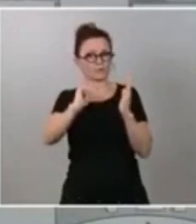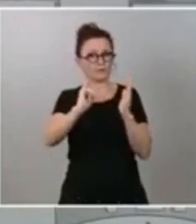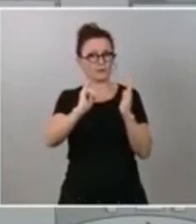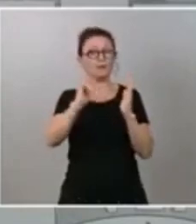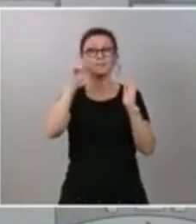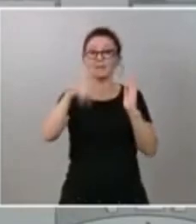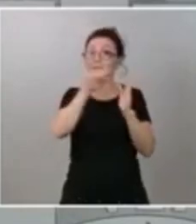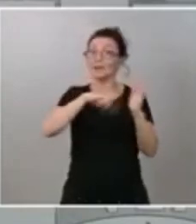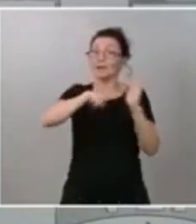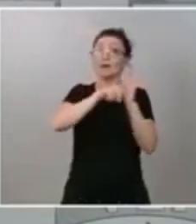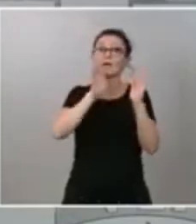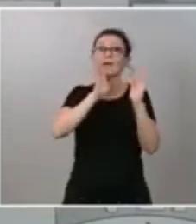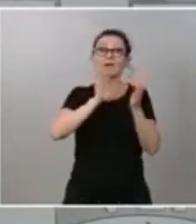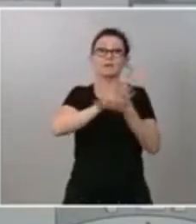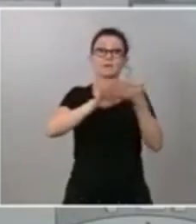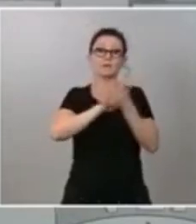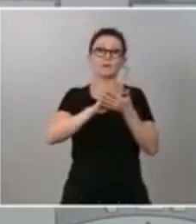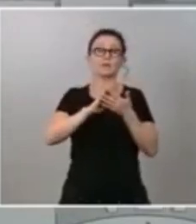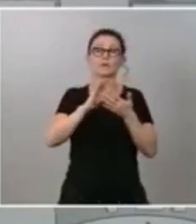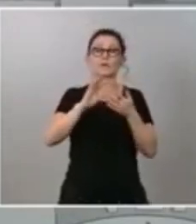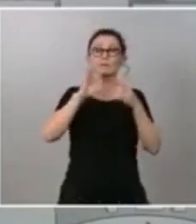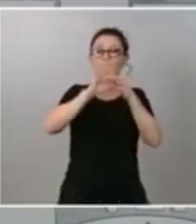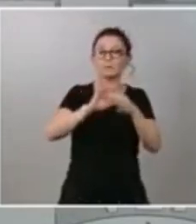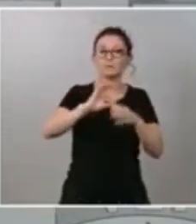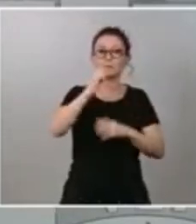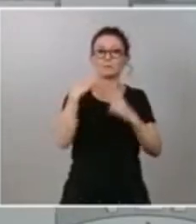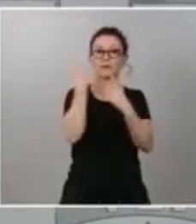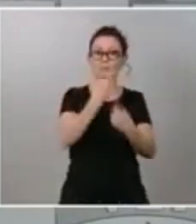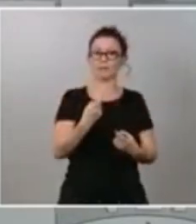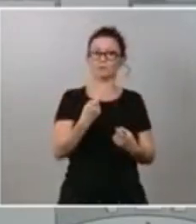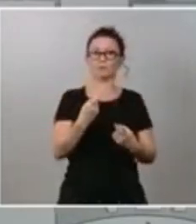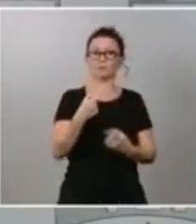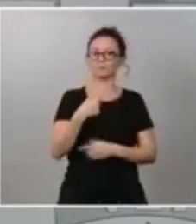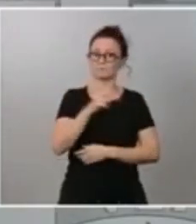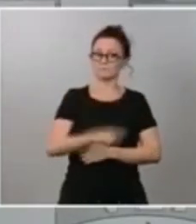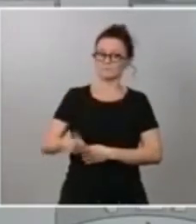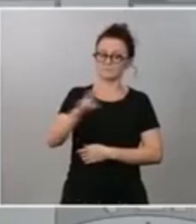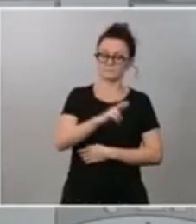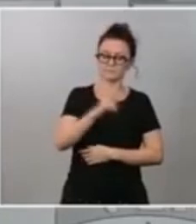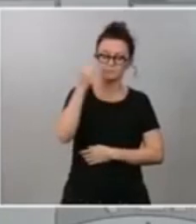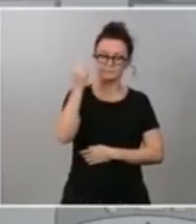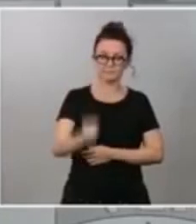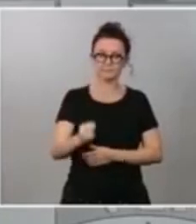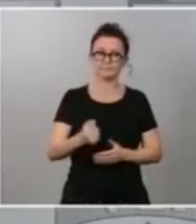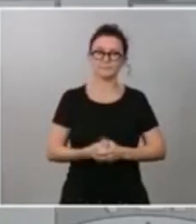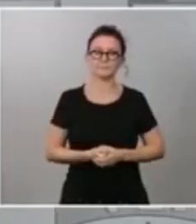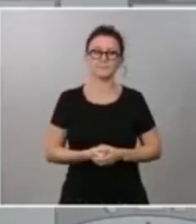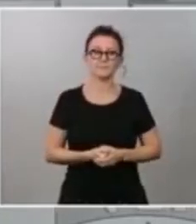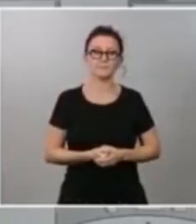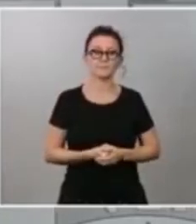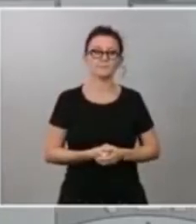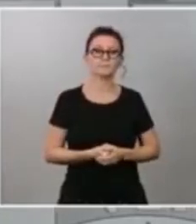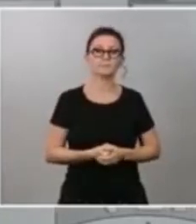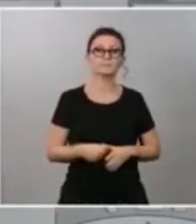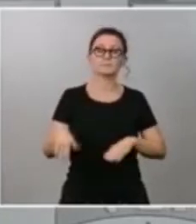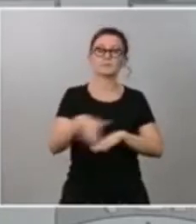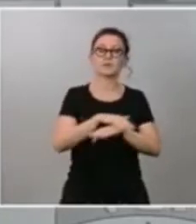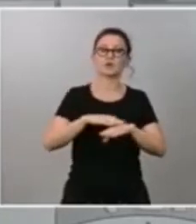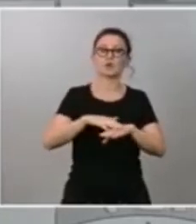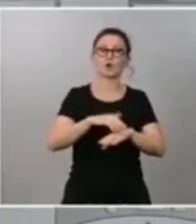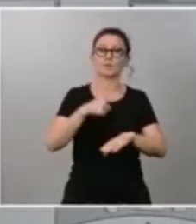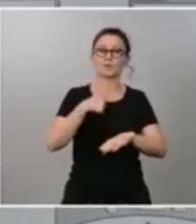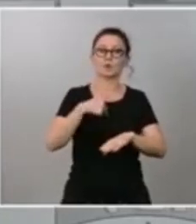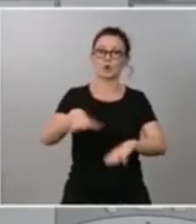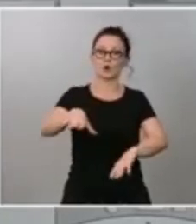relación con la primera de las preguntas insisto el gobierno que yo presido defiende el pacto constitucional